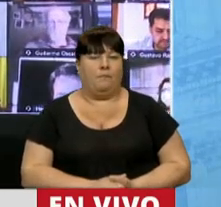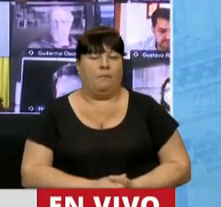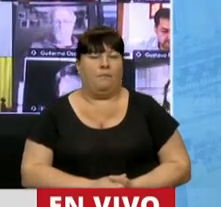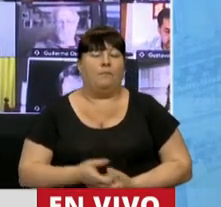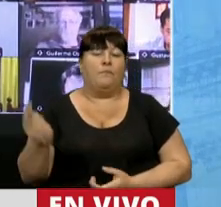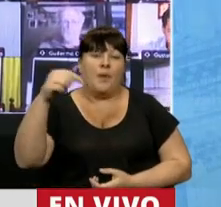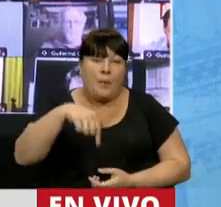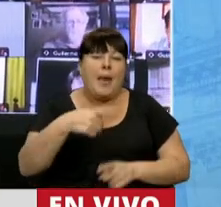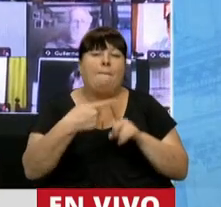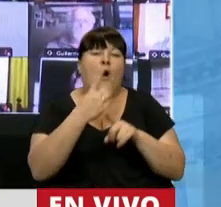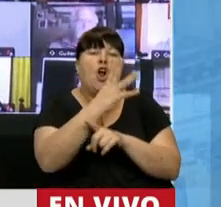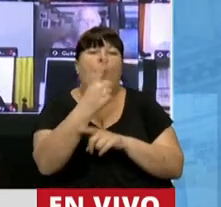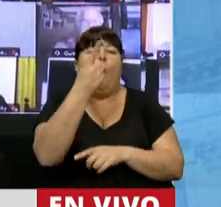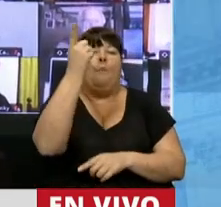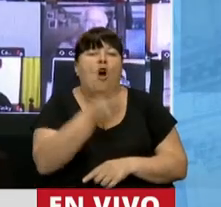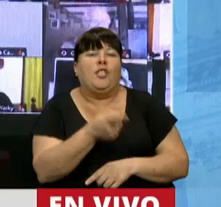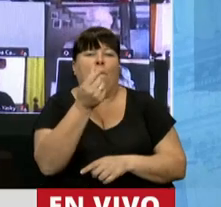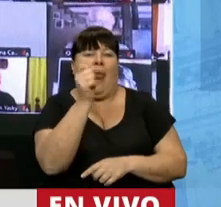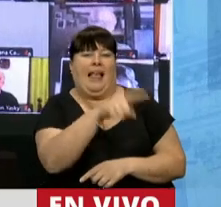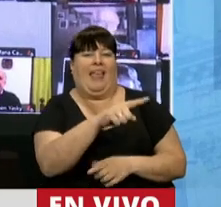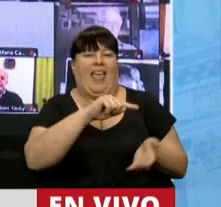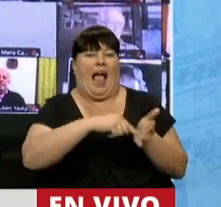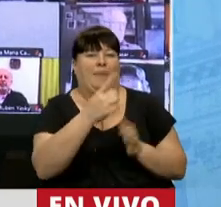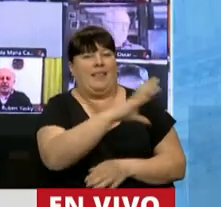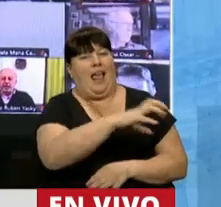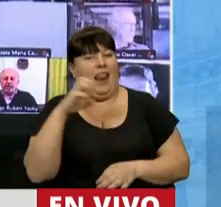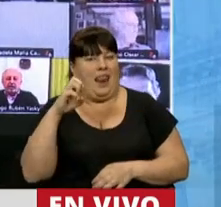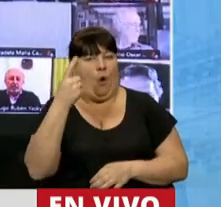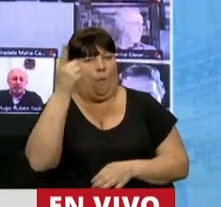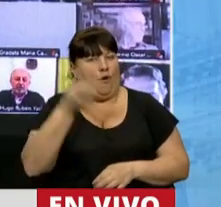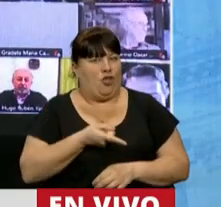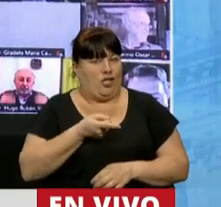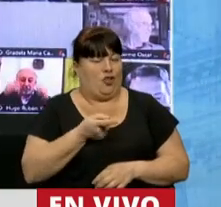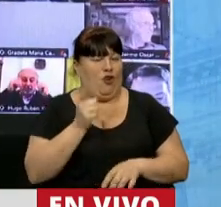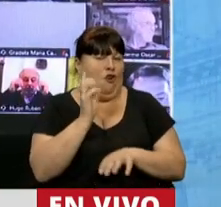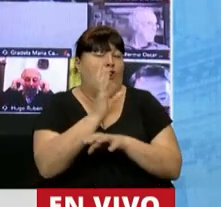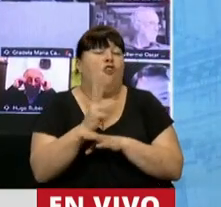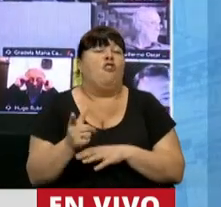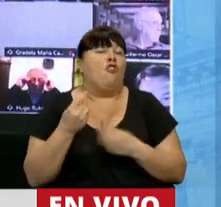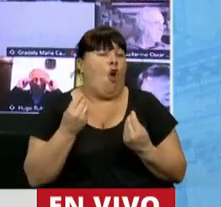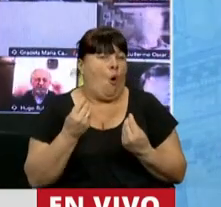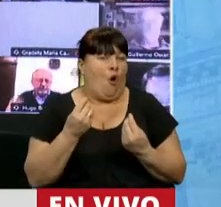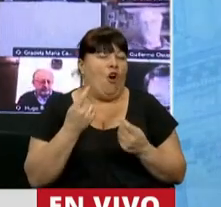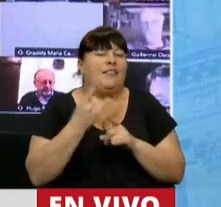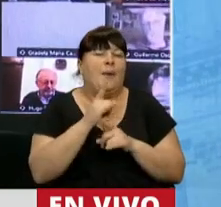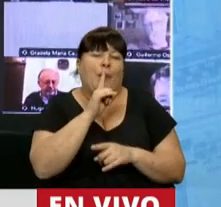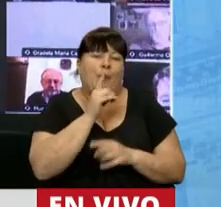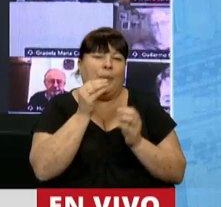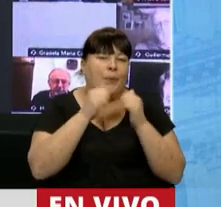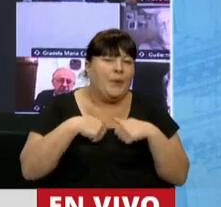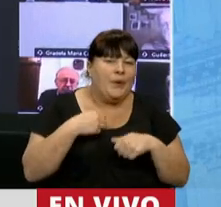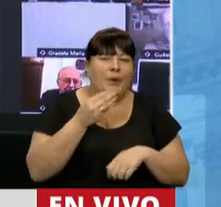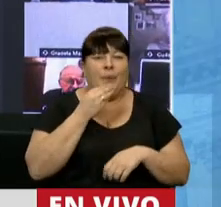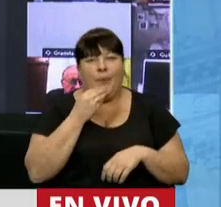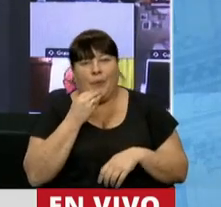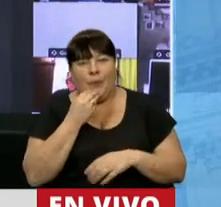Vinieron a robarle un punto de coparticipación a la Ciudad de Buenos Aires. Y el robo generalmente se hace en silencio, se